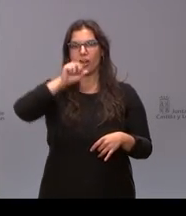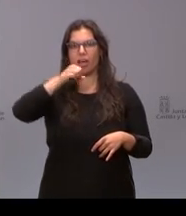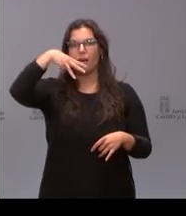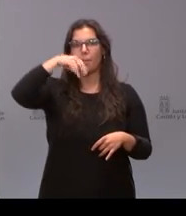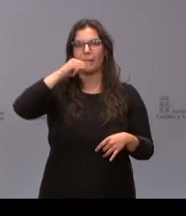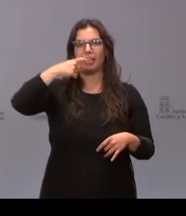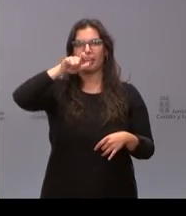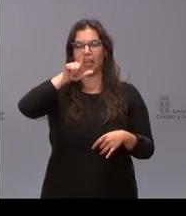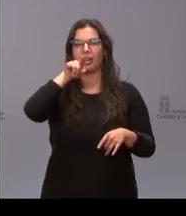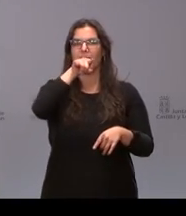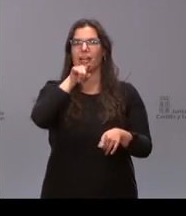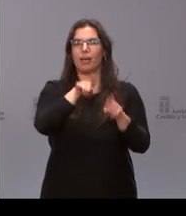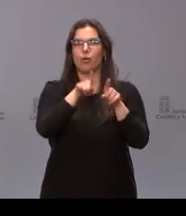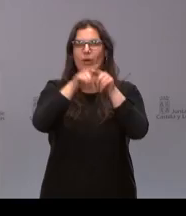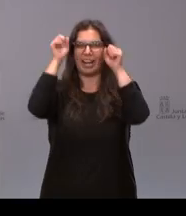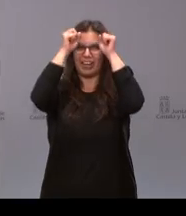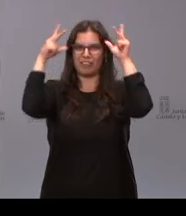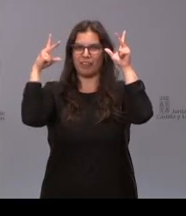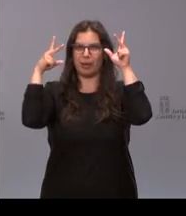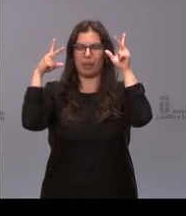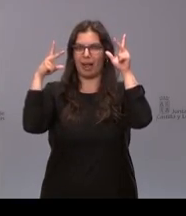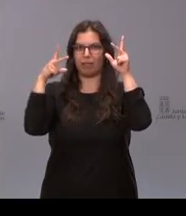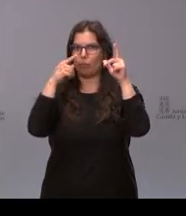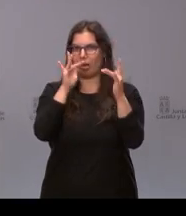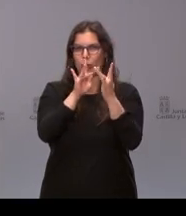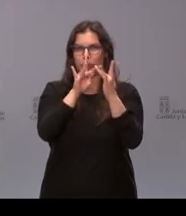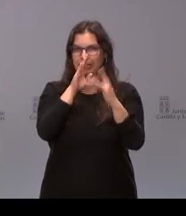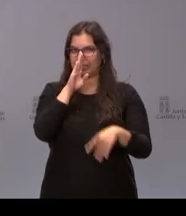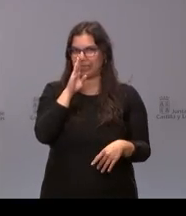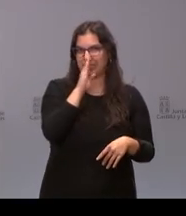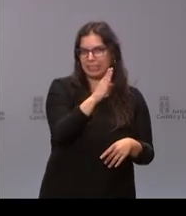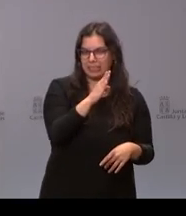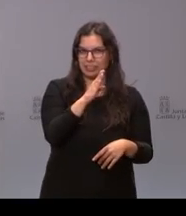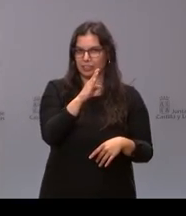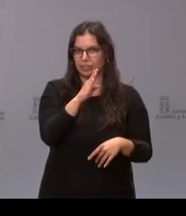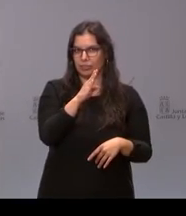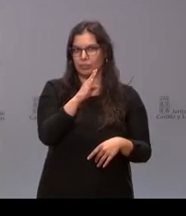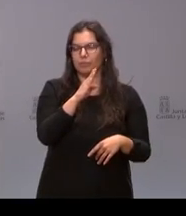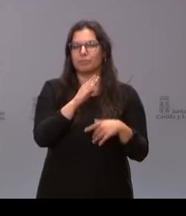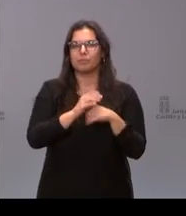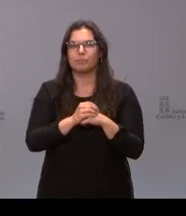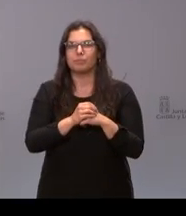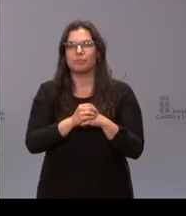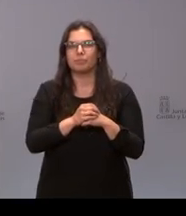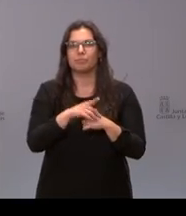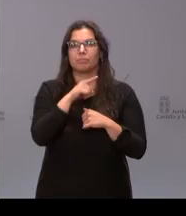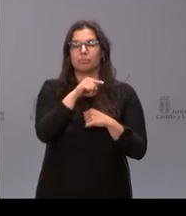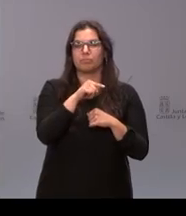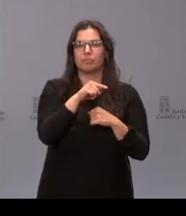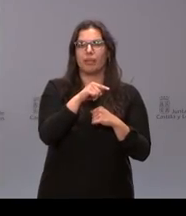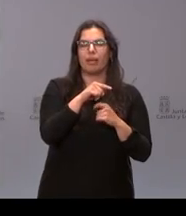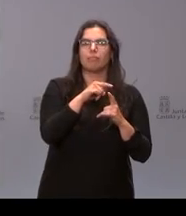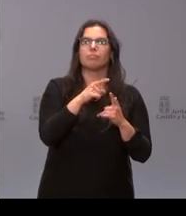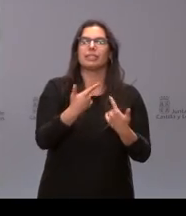enfermera clásica es decir, de primera línea que es lo que significa esa bellísima palabra al frente de la diálisis